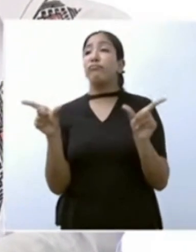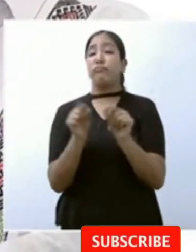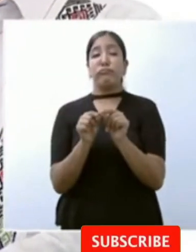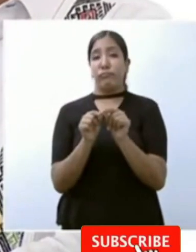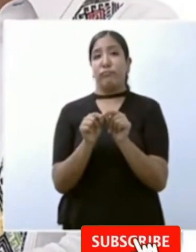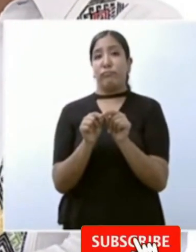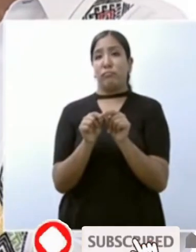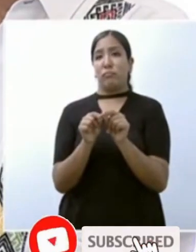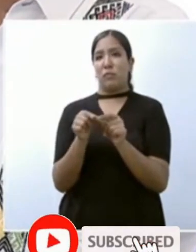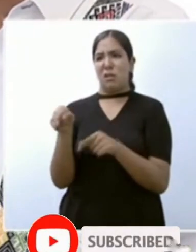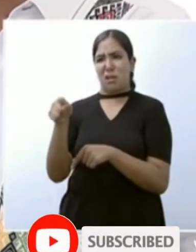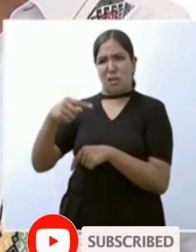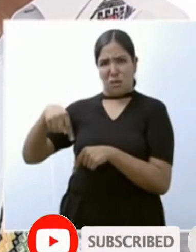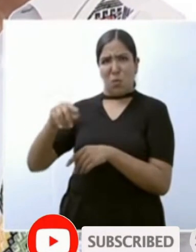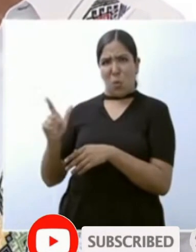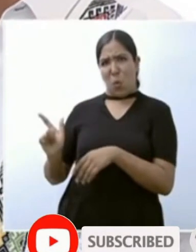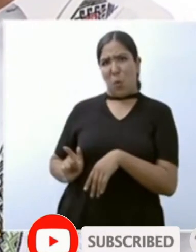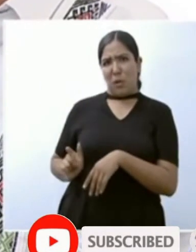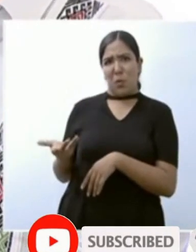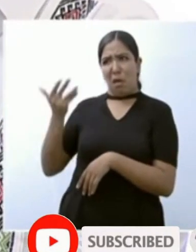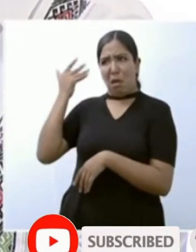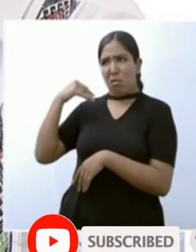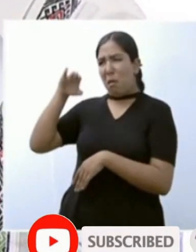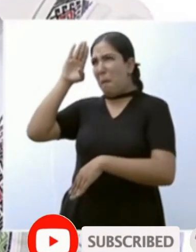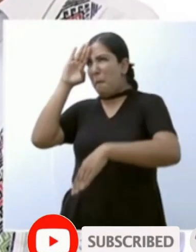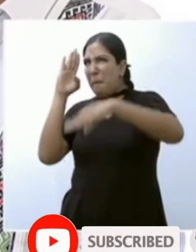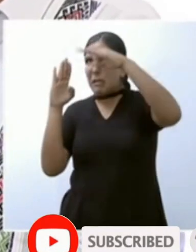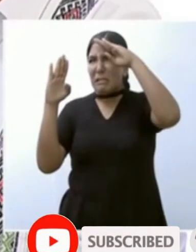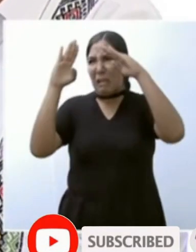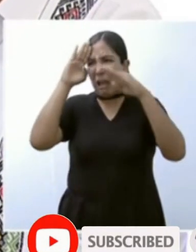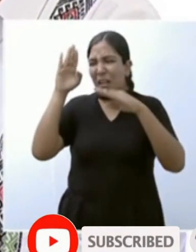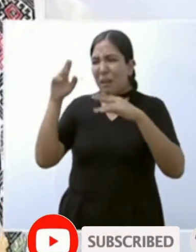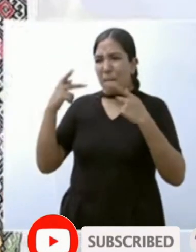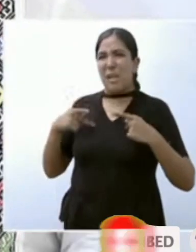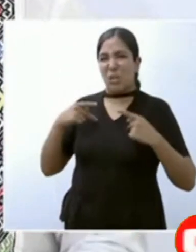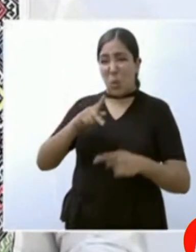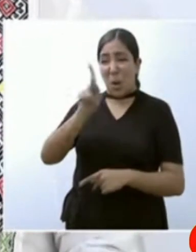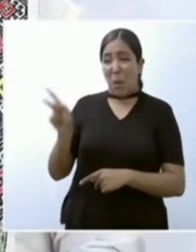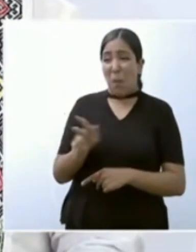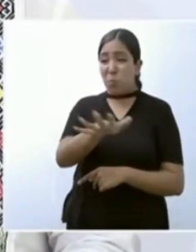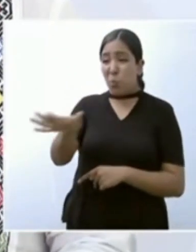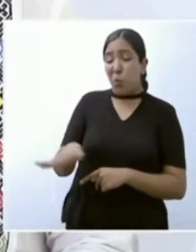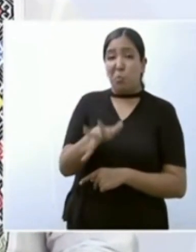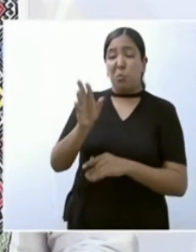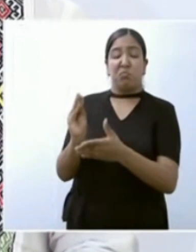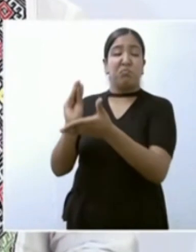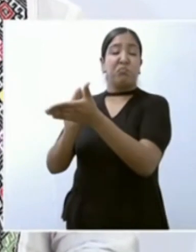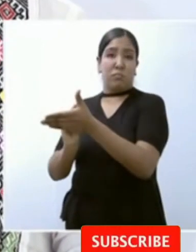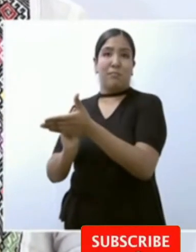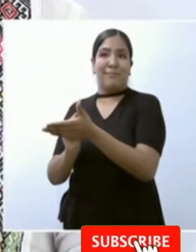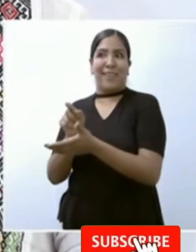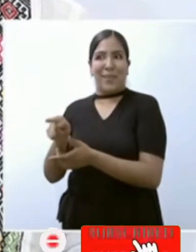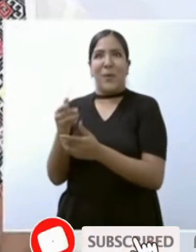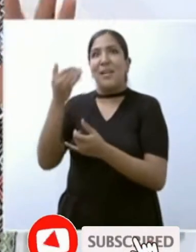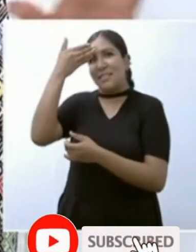en los llamados negocios business las tranzas para decirlo coloquialmente